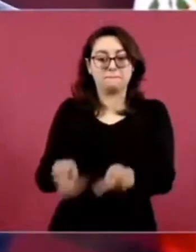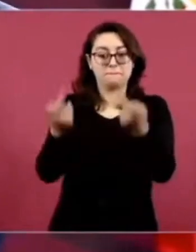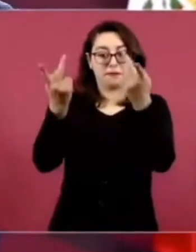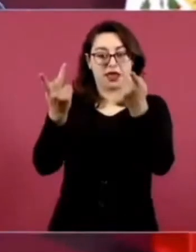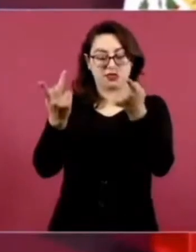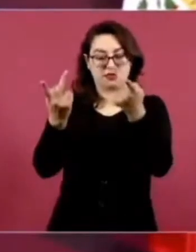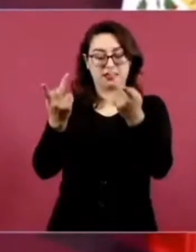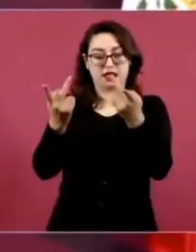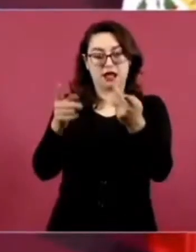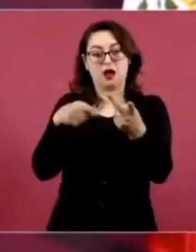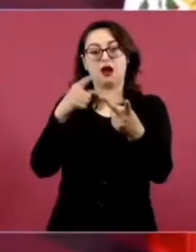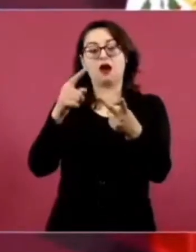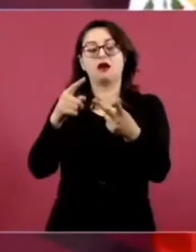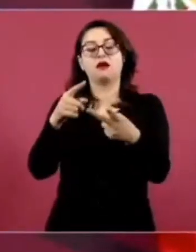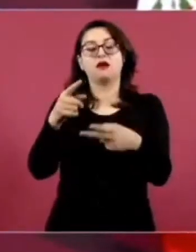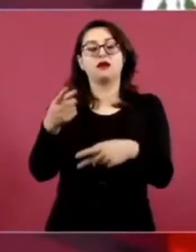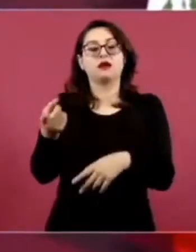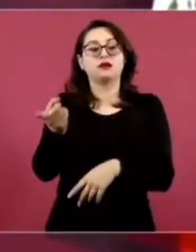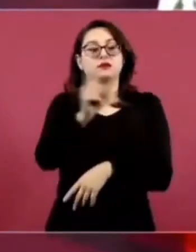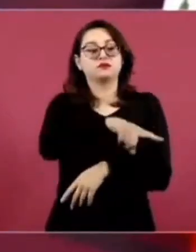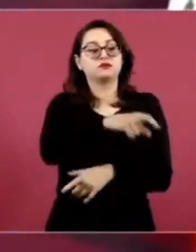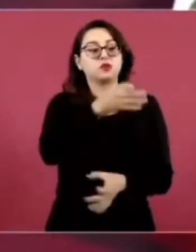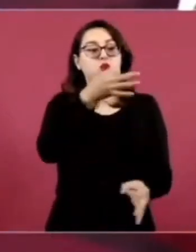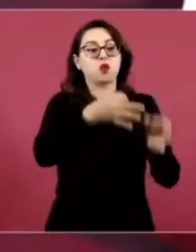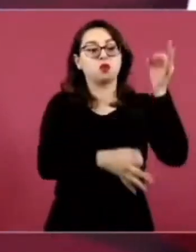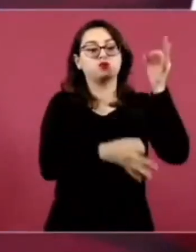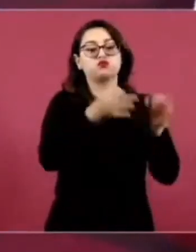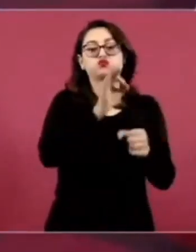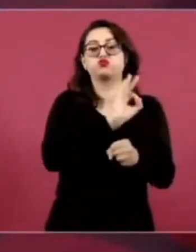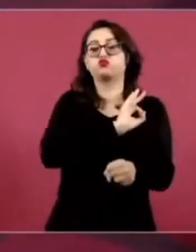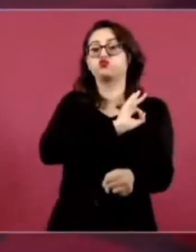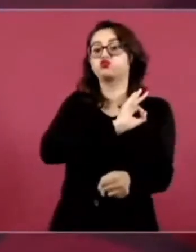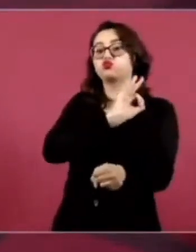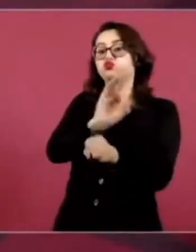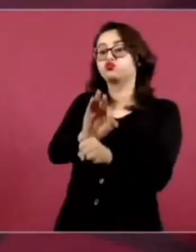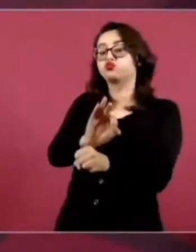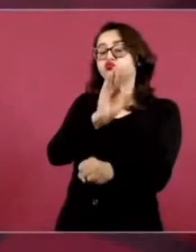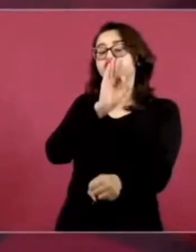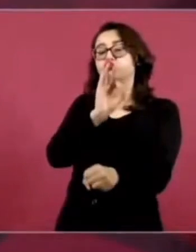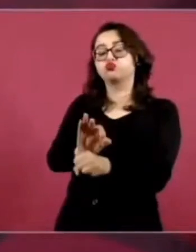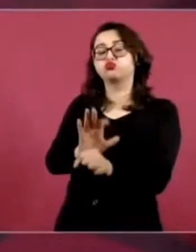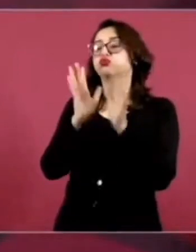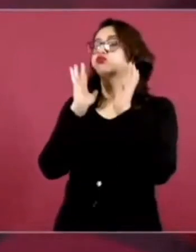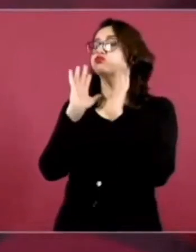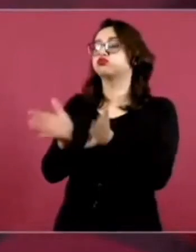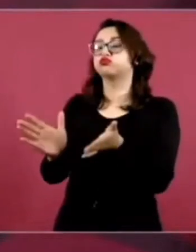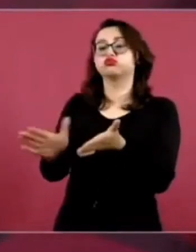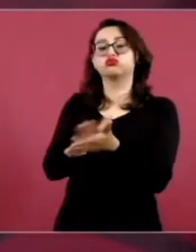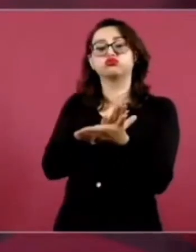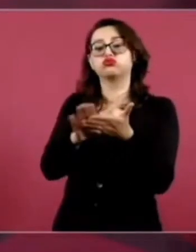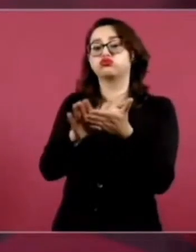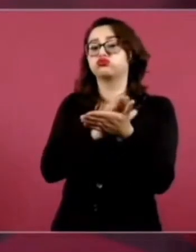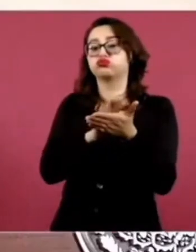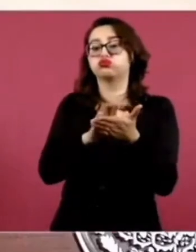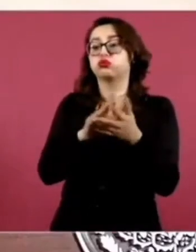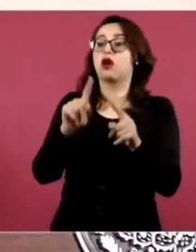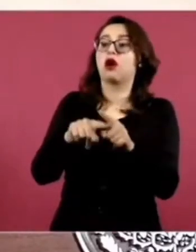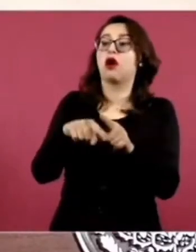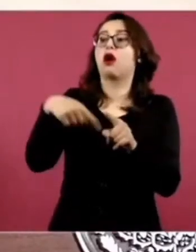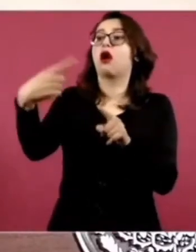señor Ancira. Entonces, juez dice, si ya pagó el señor Ancira,